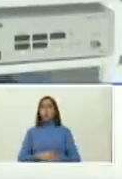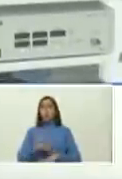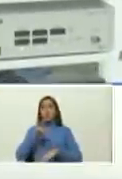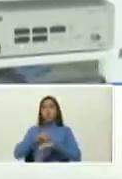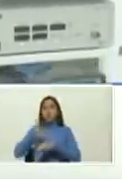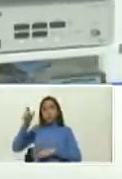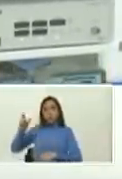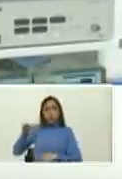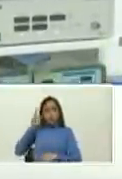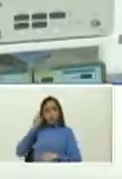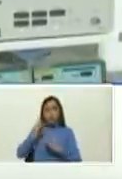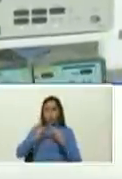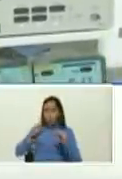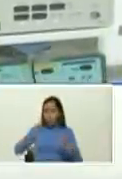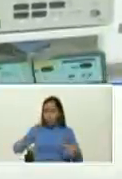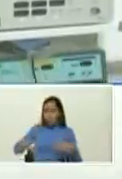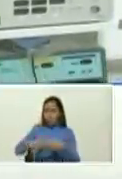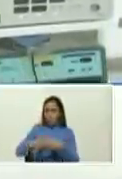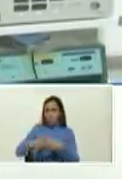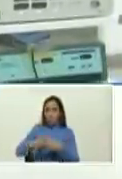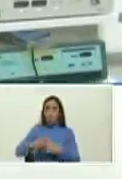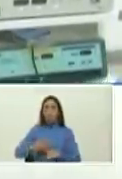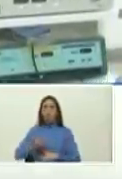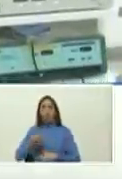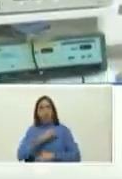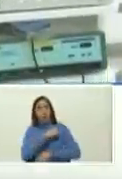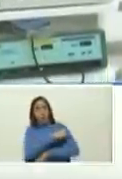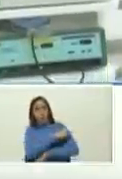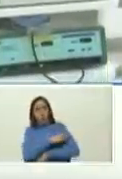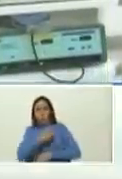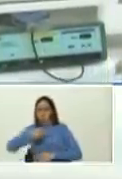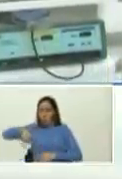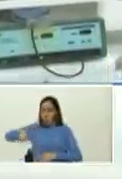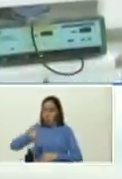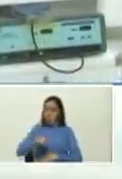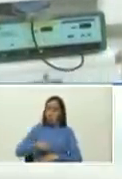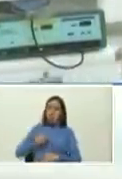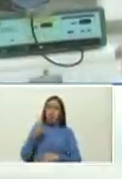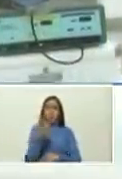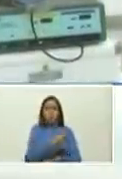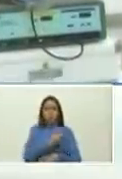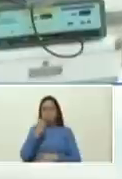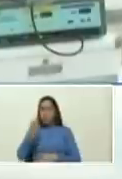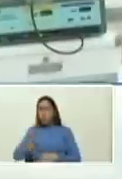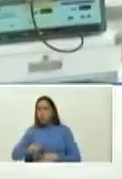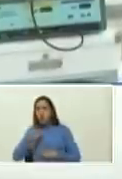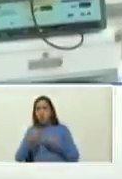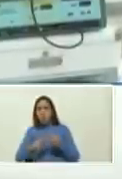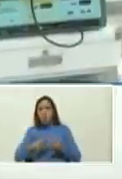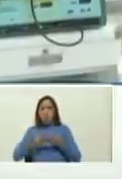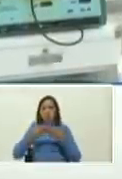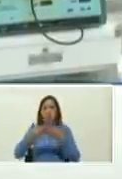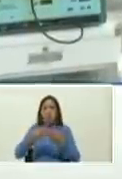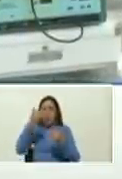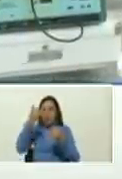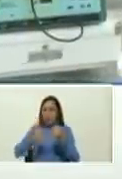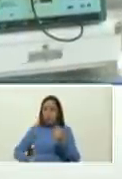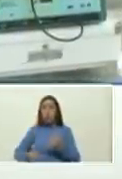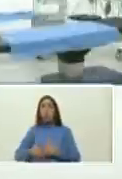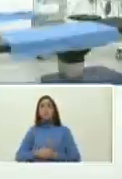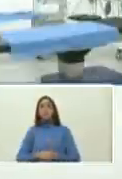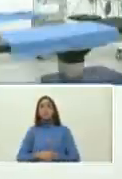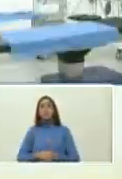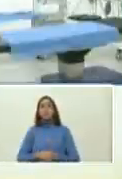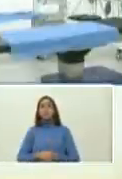Magali Gutiérrez y a todo su equipo que ustedes estén con una lupa en la mano garantizando que hasta el último churupo